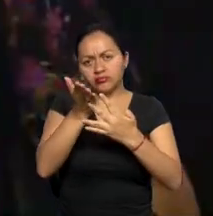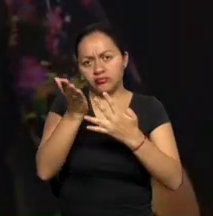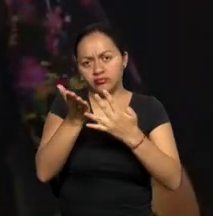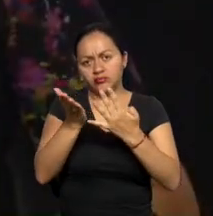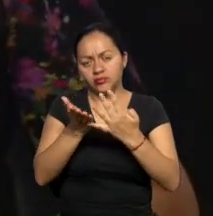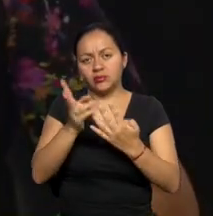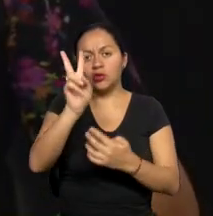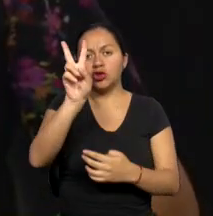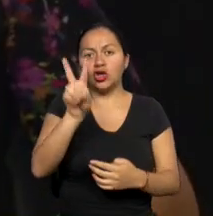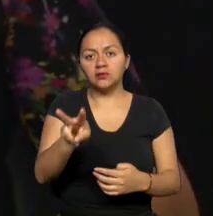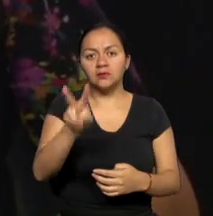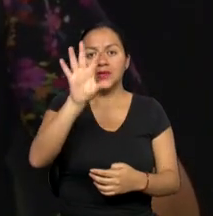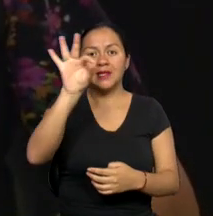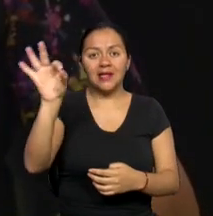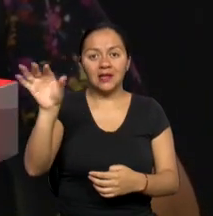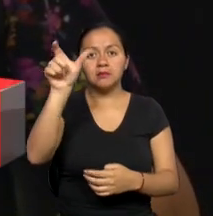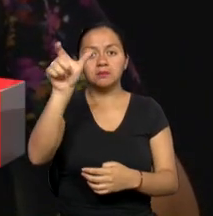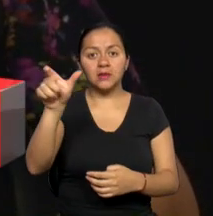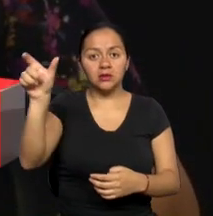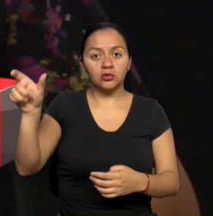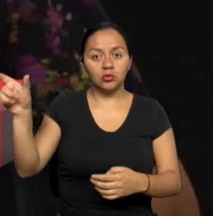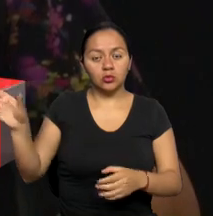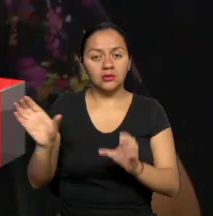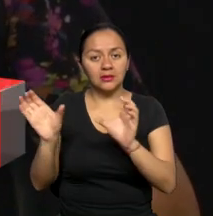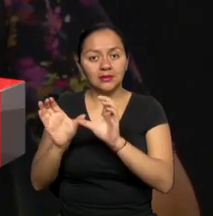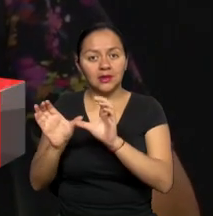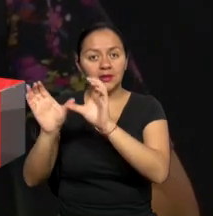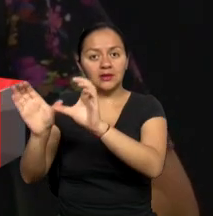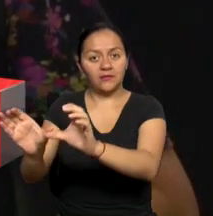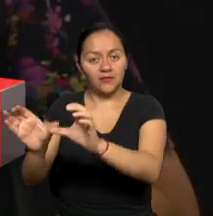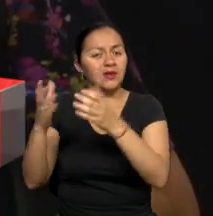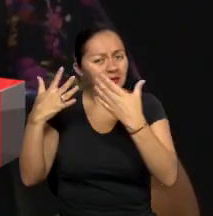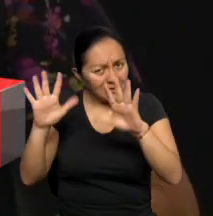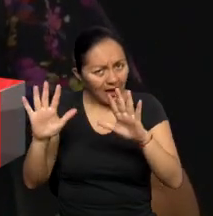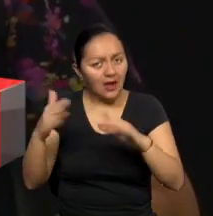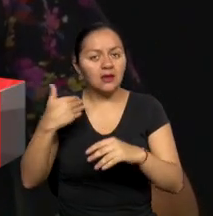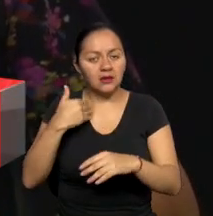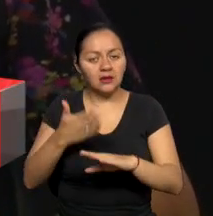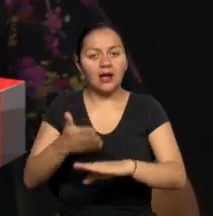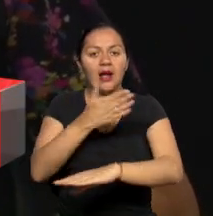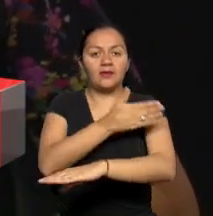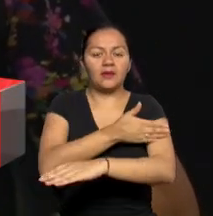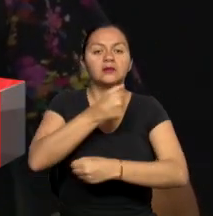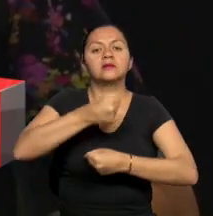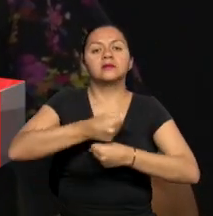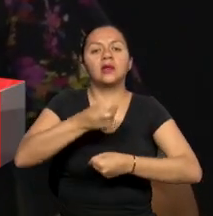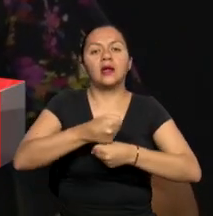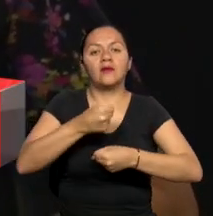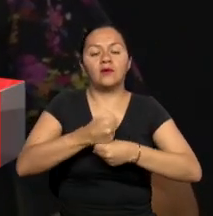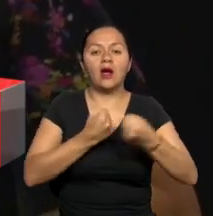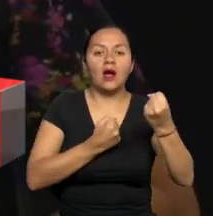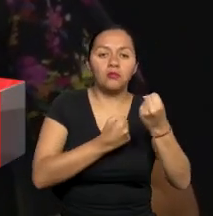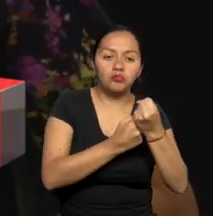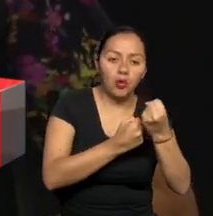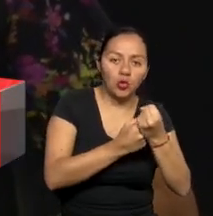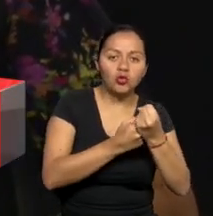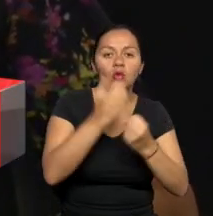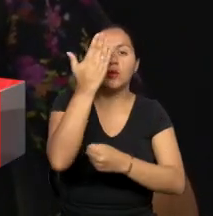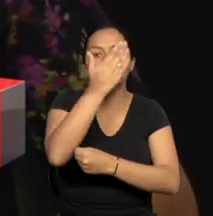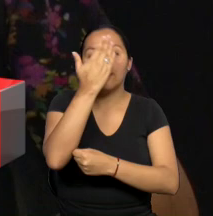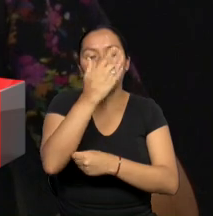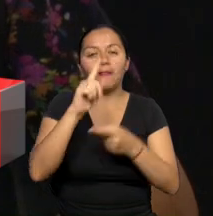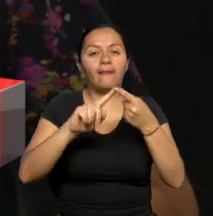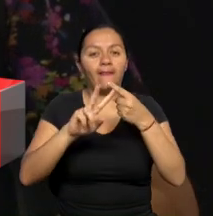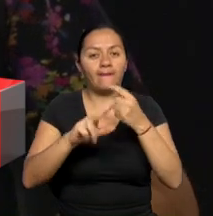.500 personas certificadas como competentes en las labores que ellos desempeñan como actividades de apoyo en los medios de